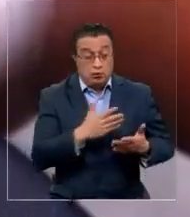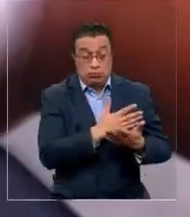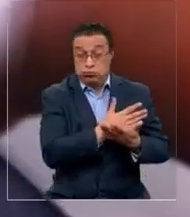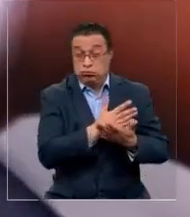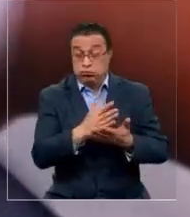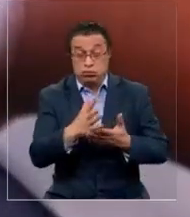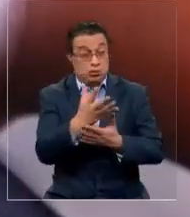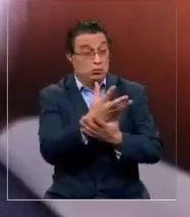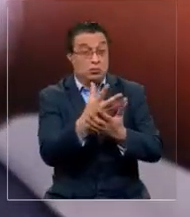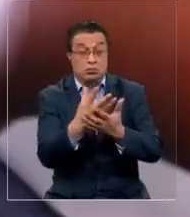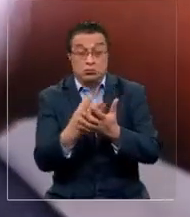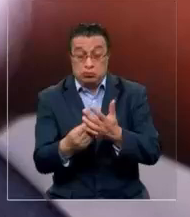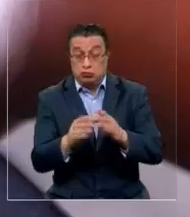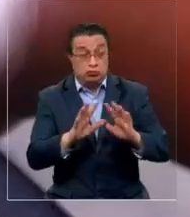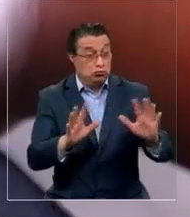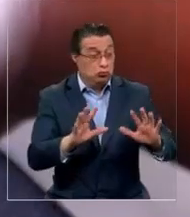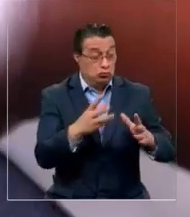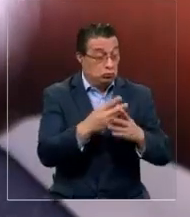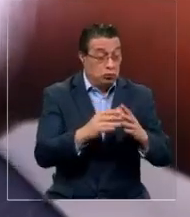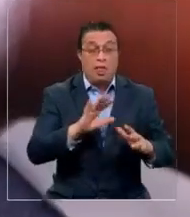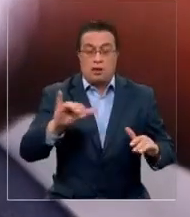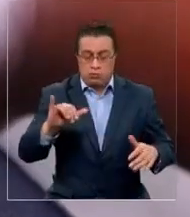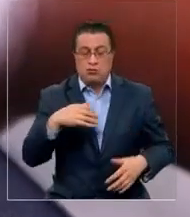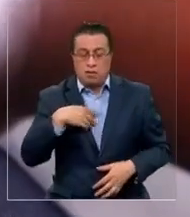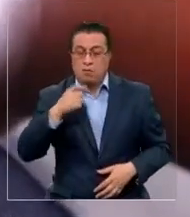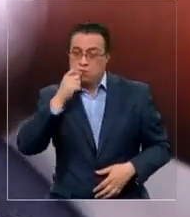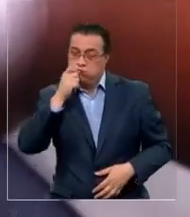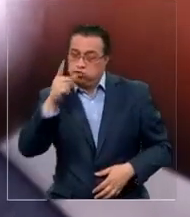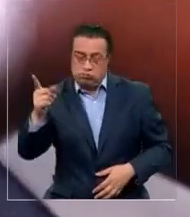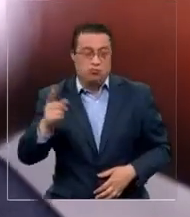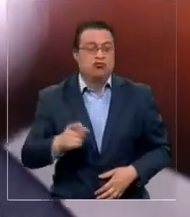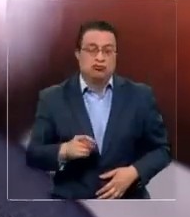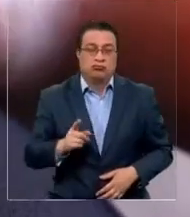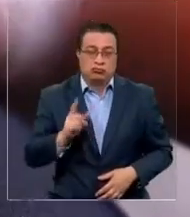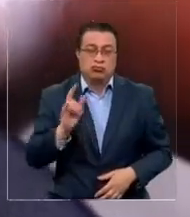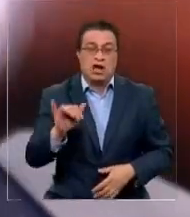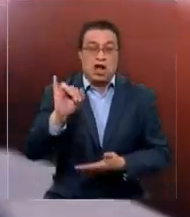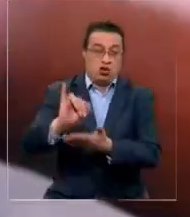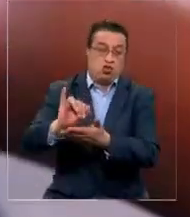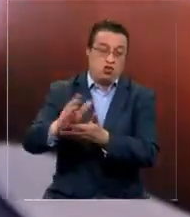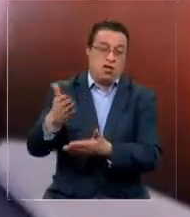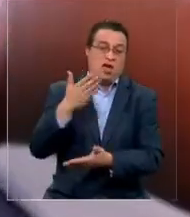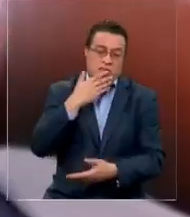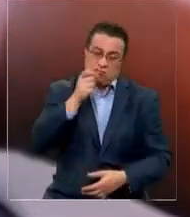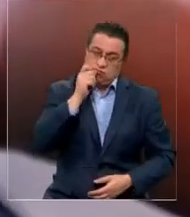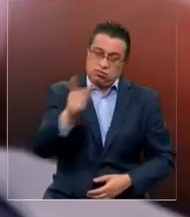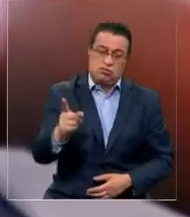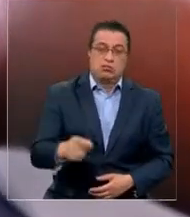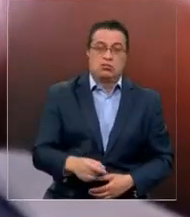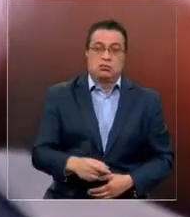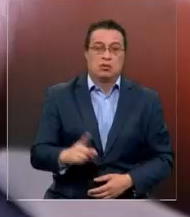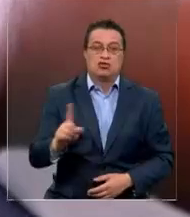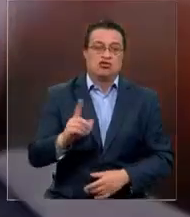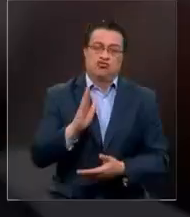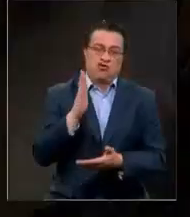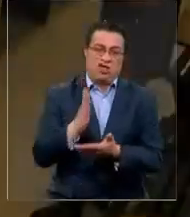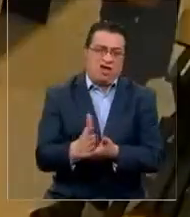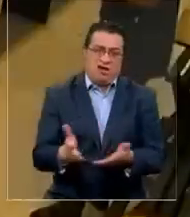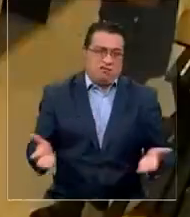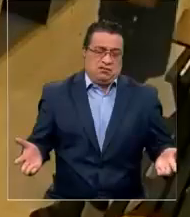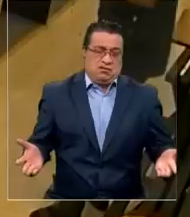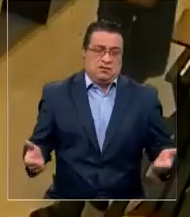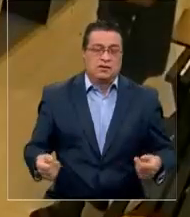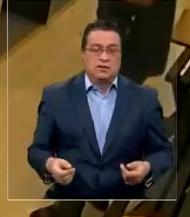lo voy a denunciar al caballero y a la institución. Que eso no debería pasar.